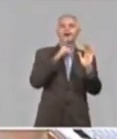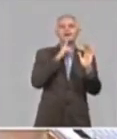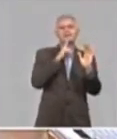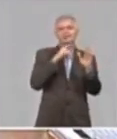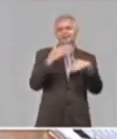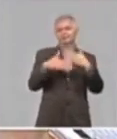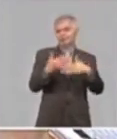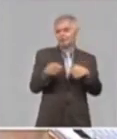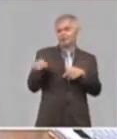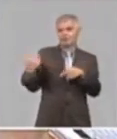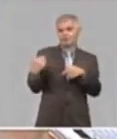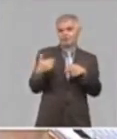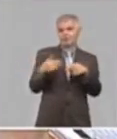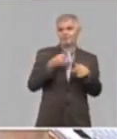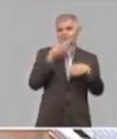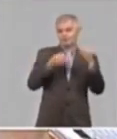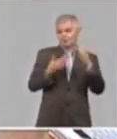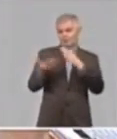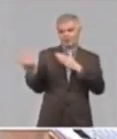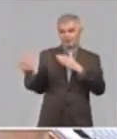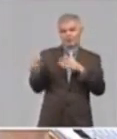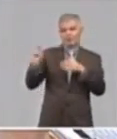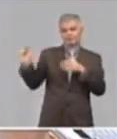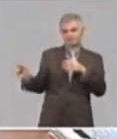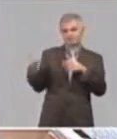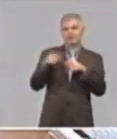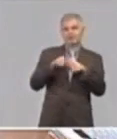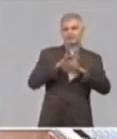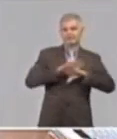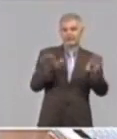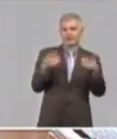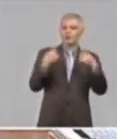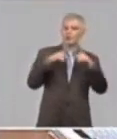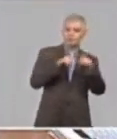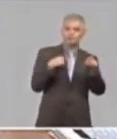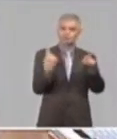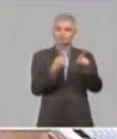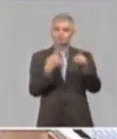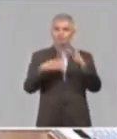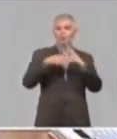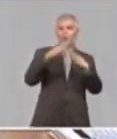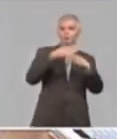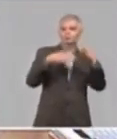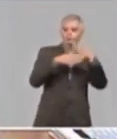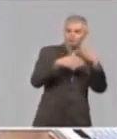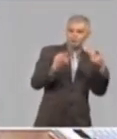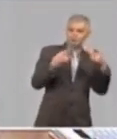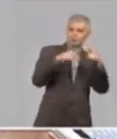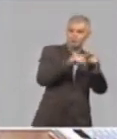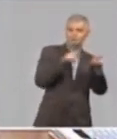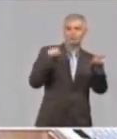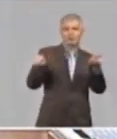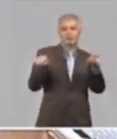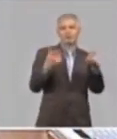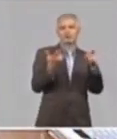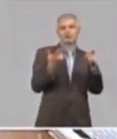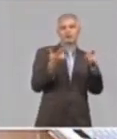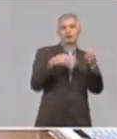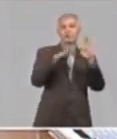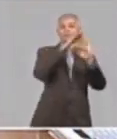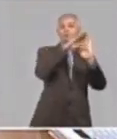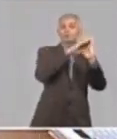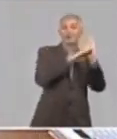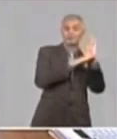importante en esta etapa donde hemos participado juntos con varios constructores, incluyendo los constructores de recursos hidráulicos, el programa